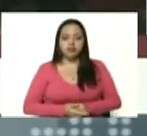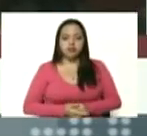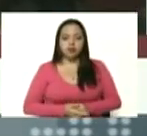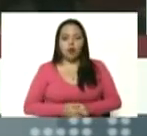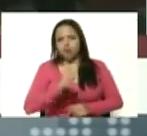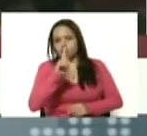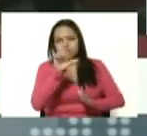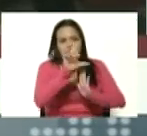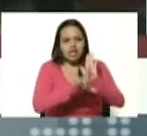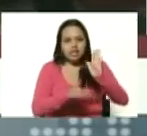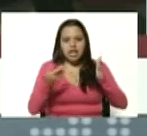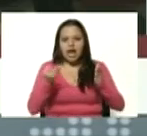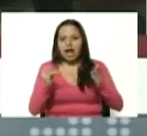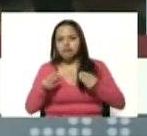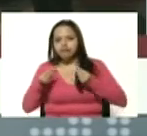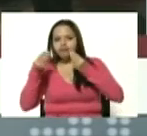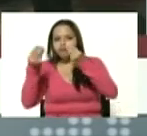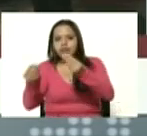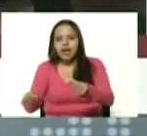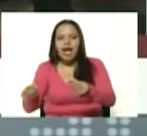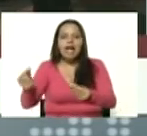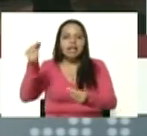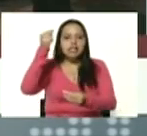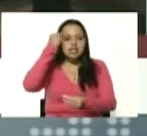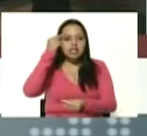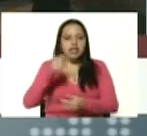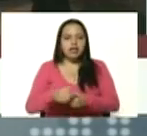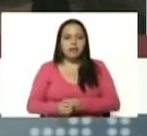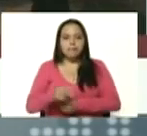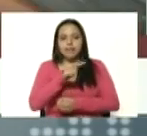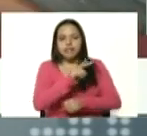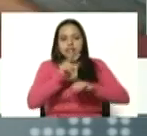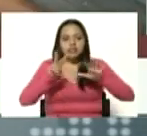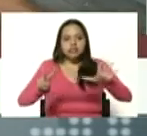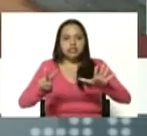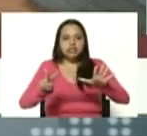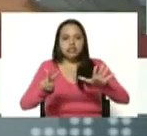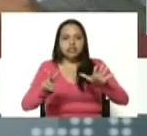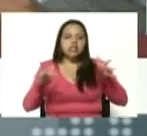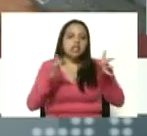sola lista será presentada como le dije el día 27 de abril